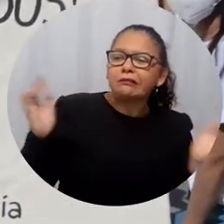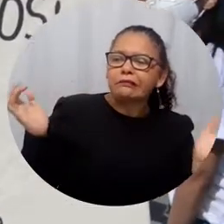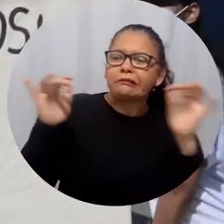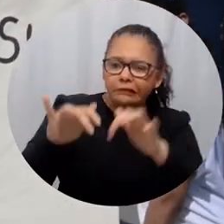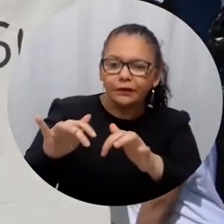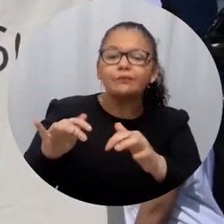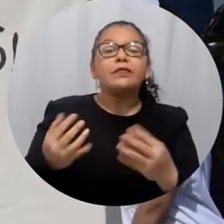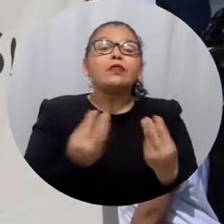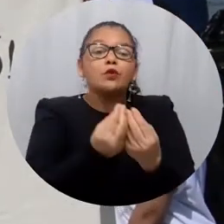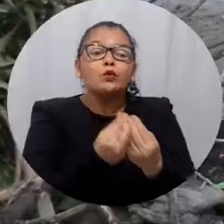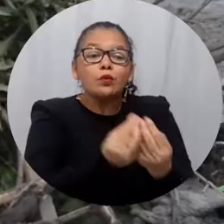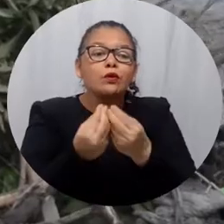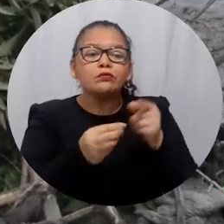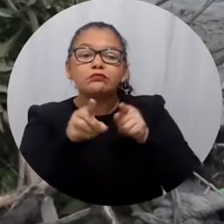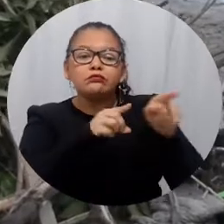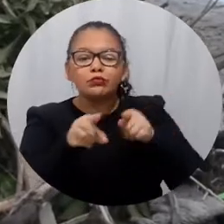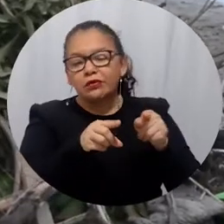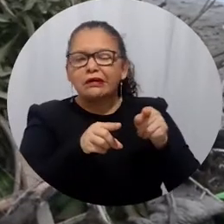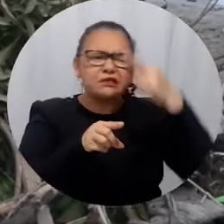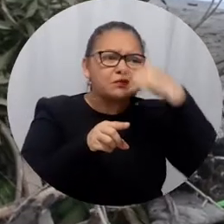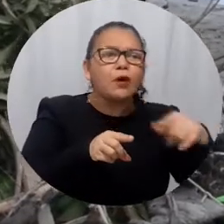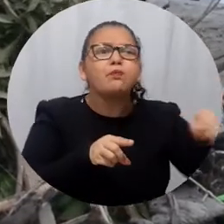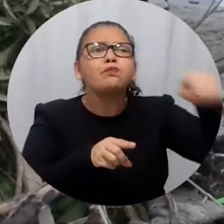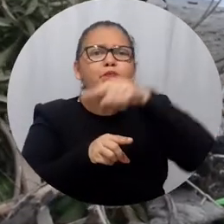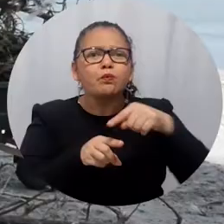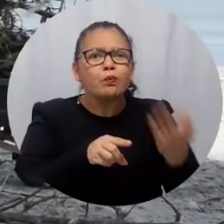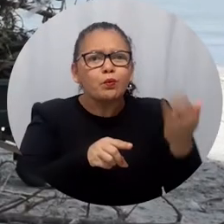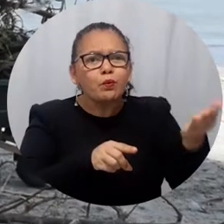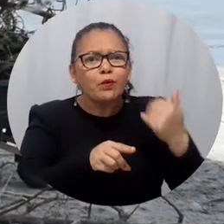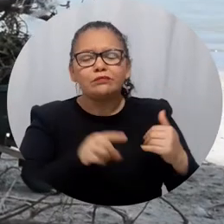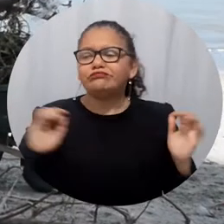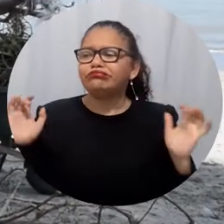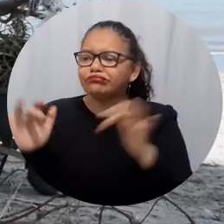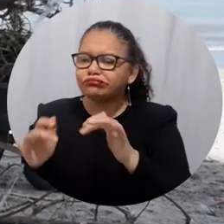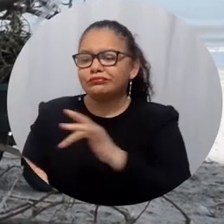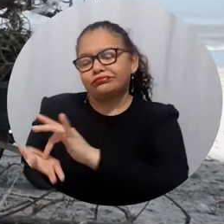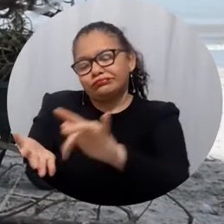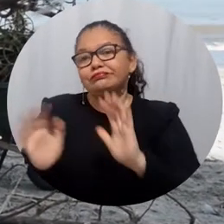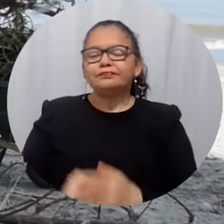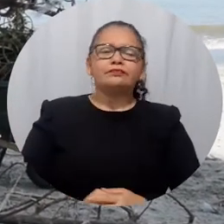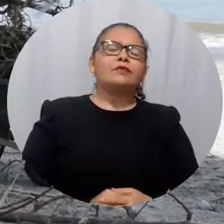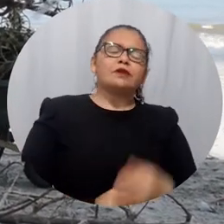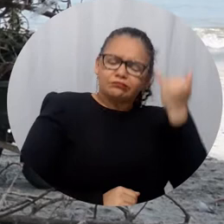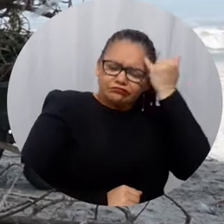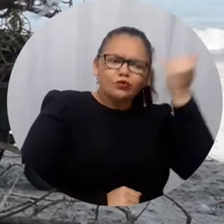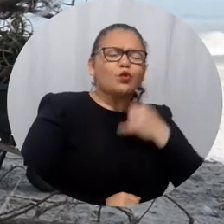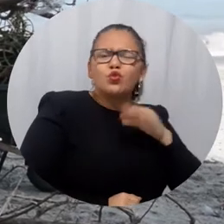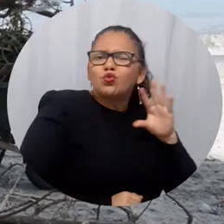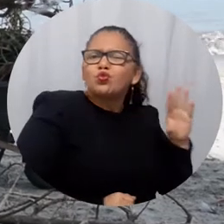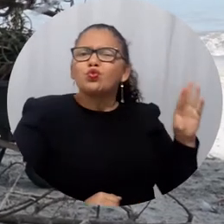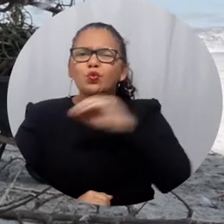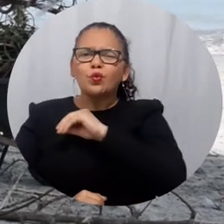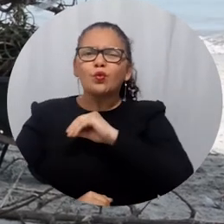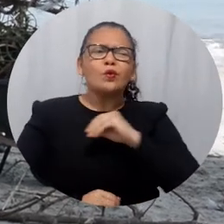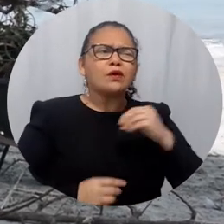de la Universidad del Magdalena y a grupos representativos de Santa Marta. La idea es que hagamos esa sensibilización con todos